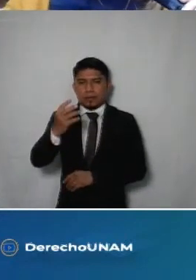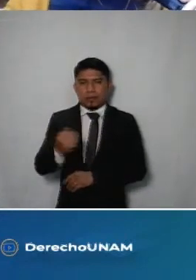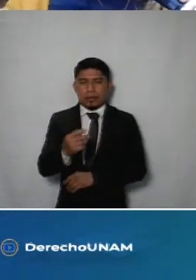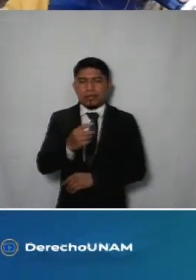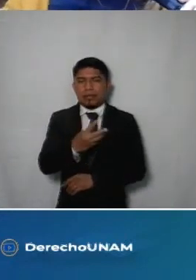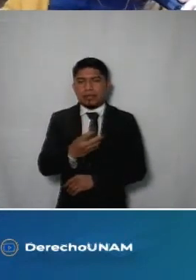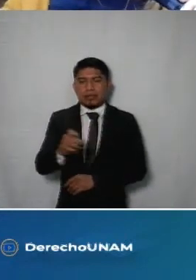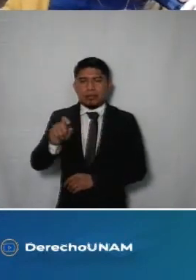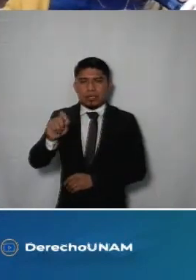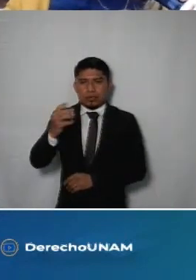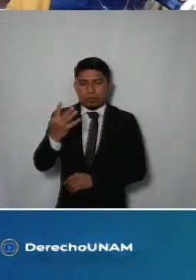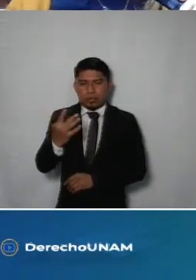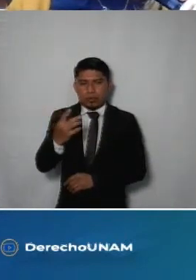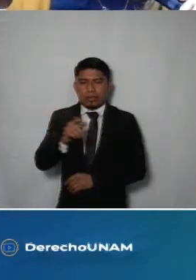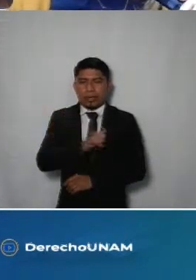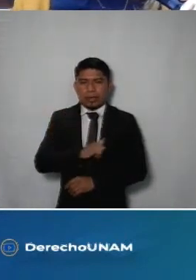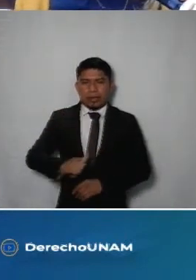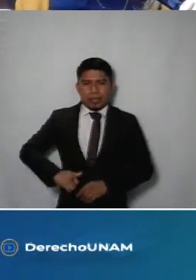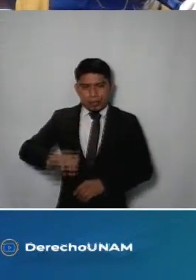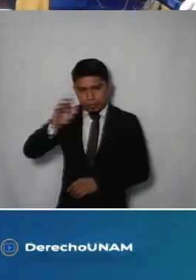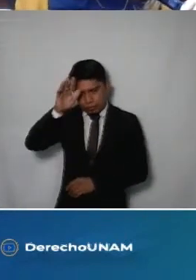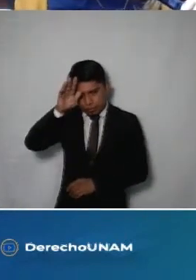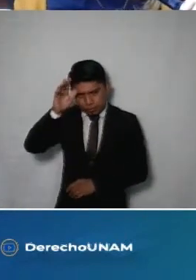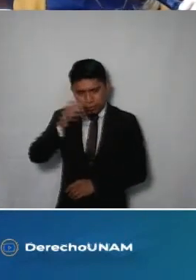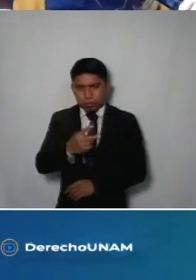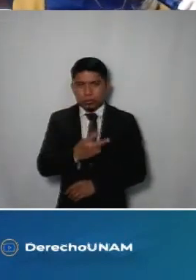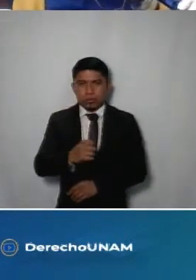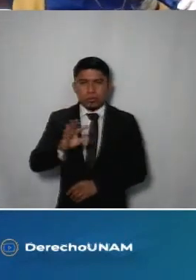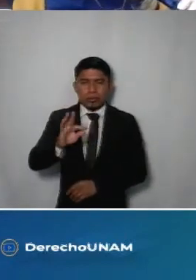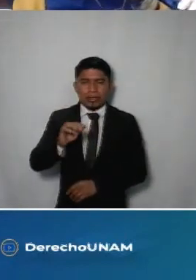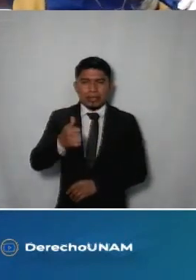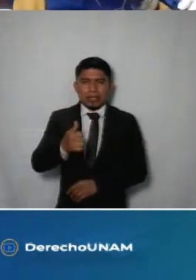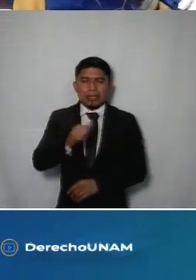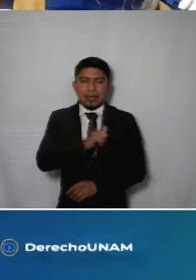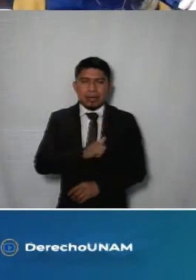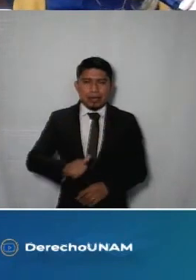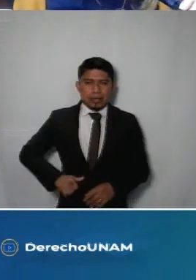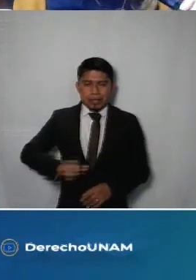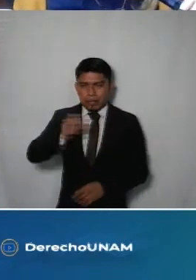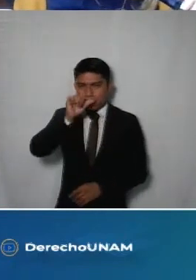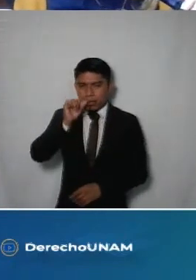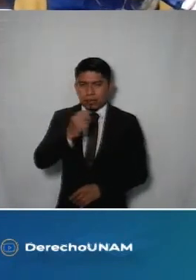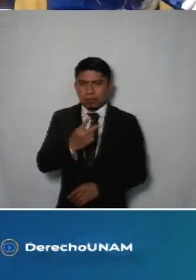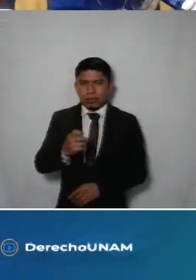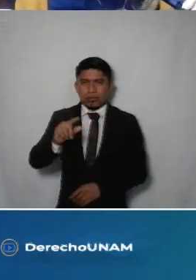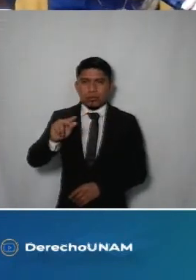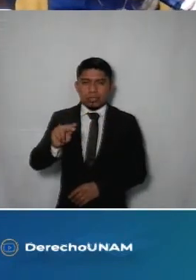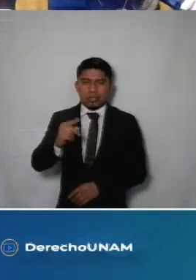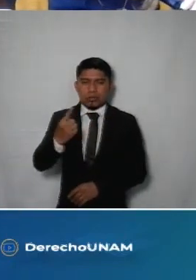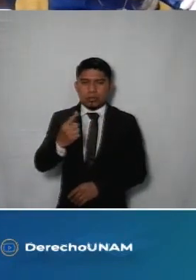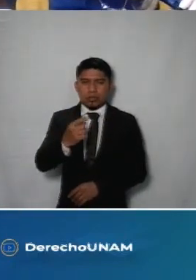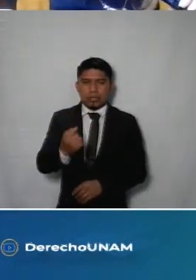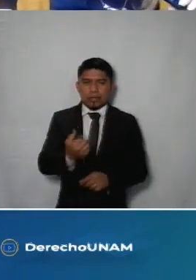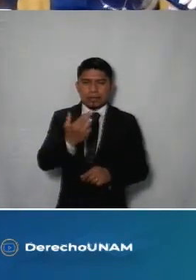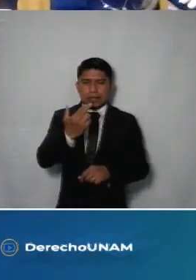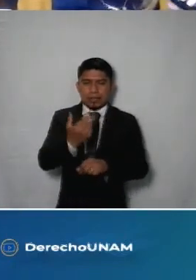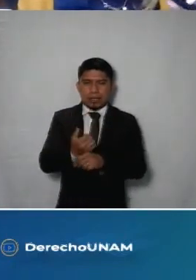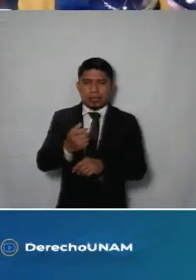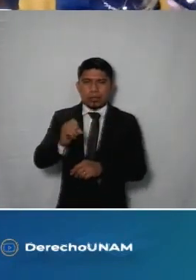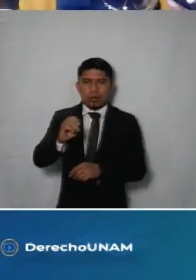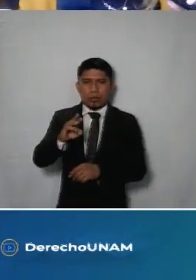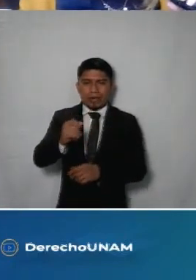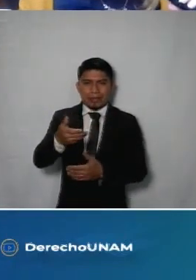239 y 324 de la Alcaldía de Cuauhtémoc 246 de la Alcaldía de Benito Juárez 281 de la